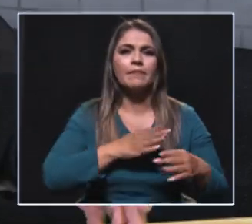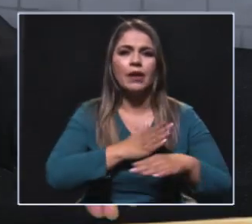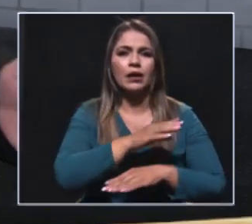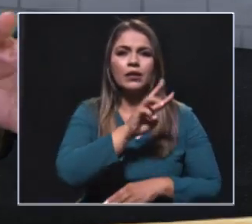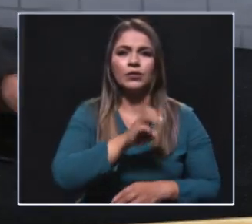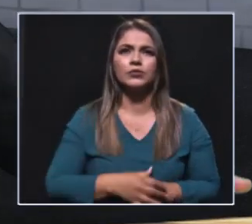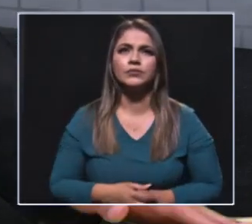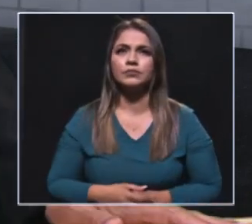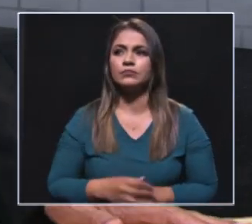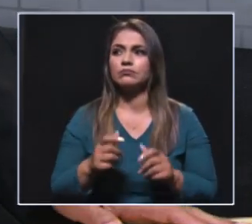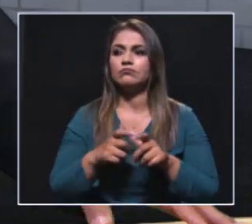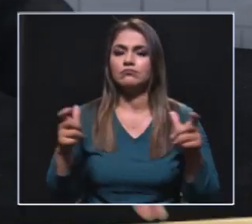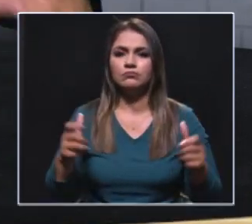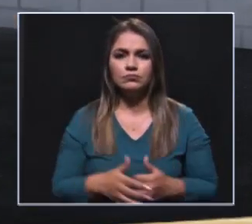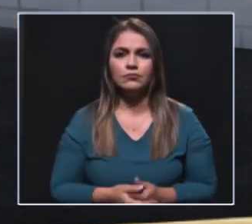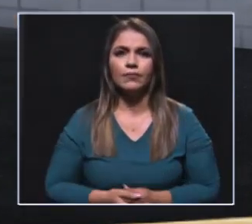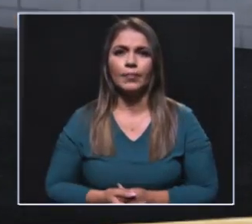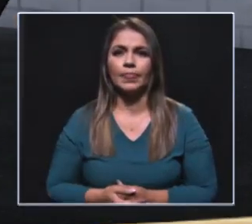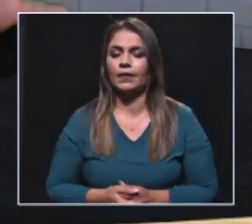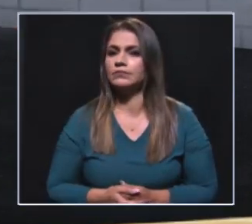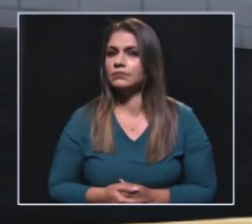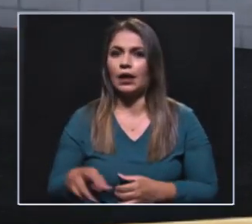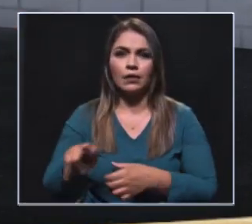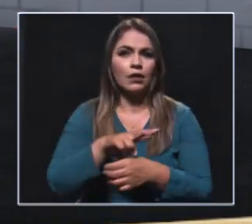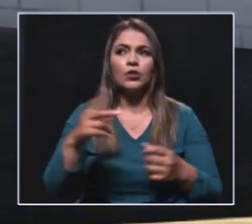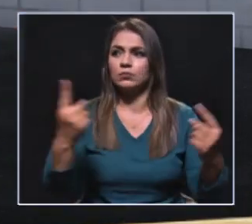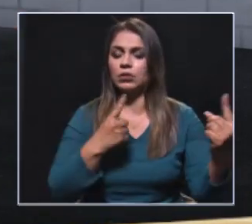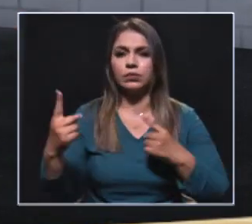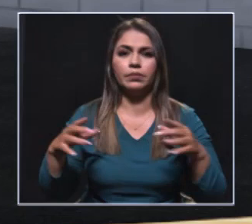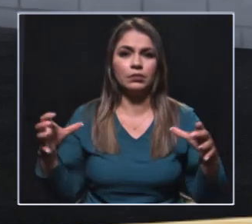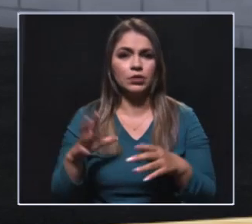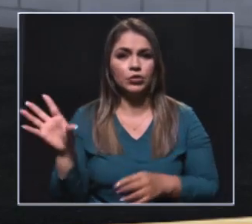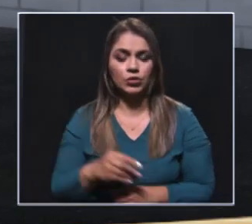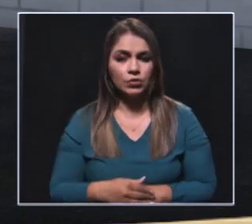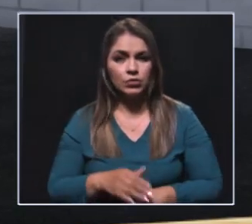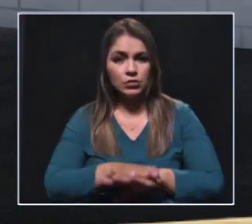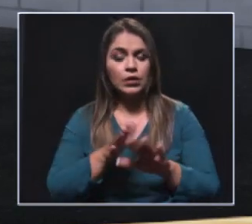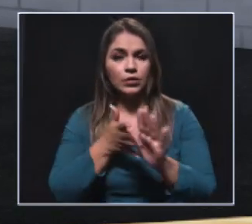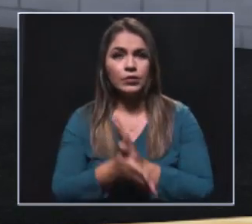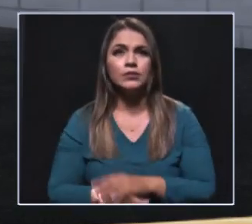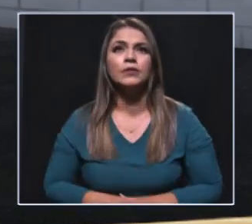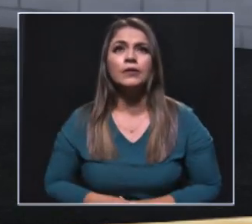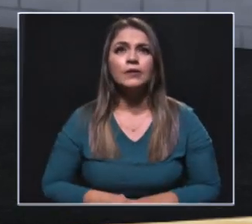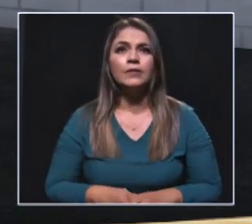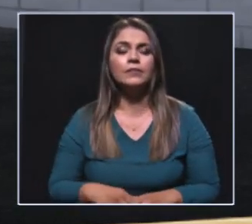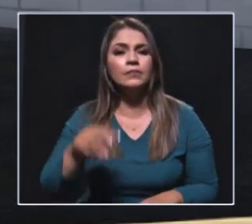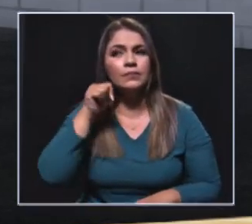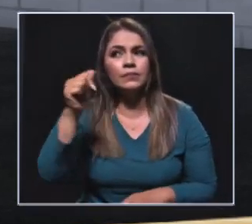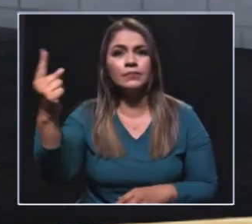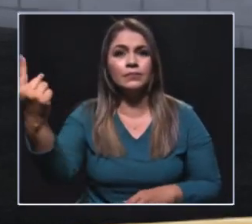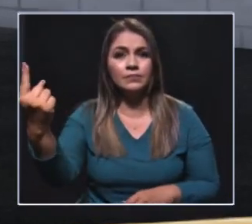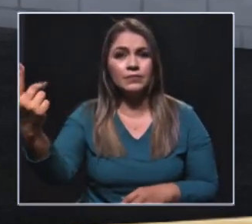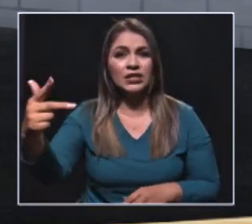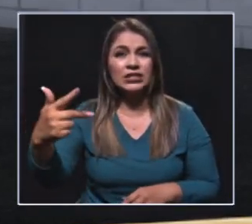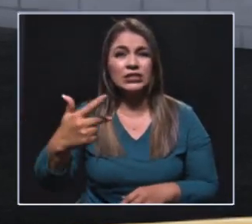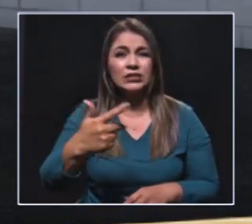el 8%, que son los más representativos que tenemos ahí. O sea, en las regiones, le voy a contar, Juan Carlos, lo siguiente. Las mujeres venían a nuestra escuela,